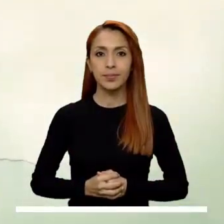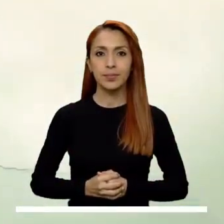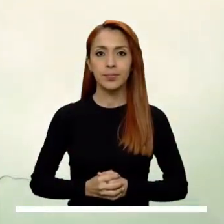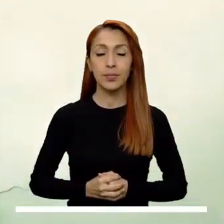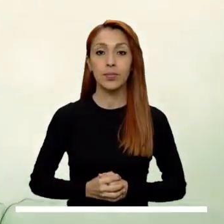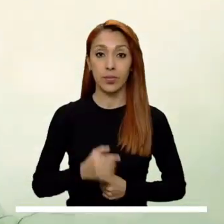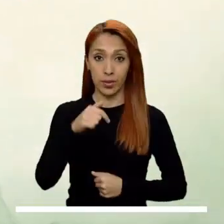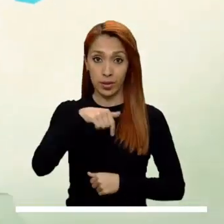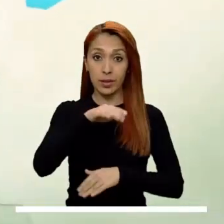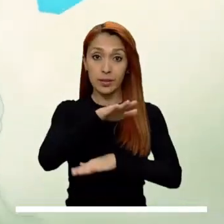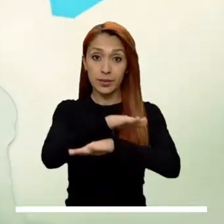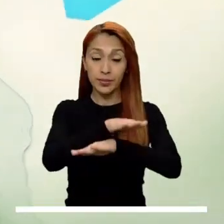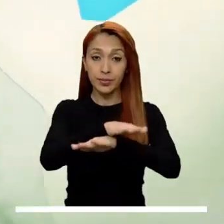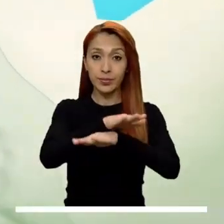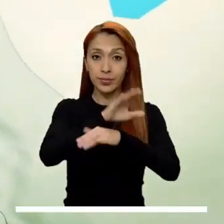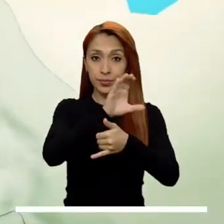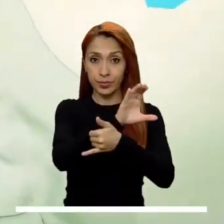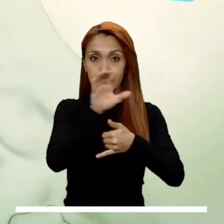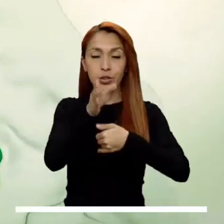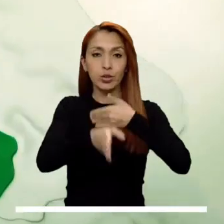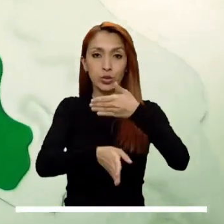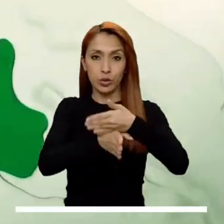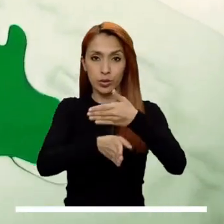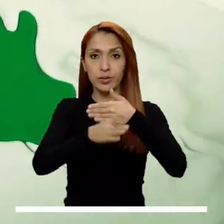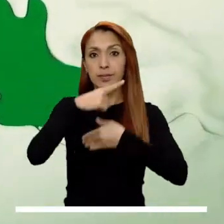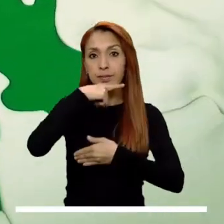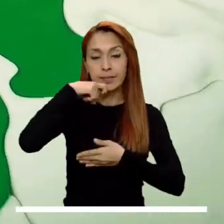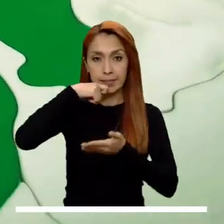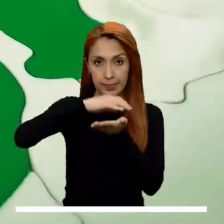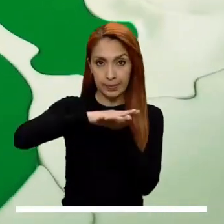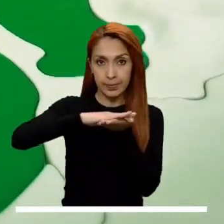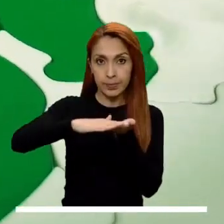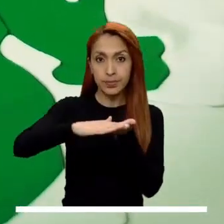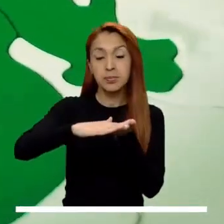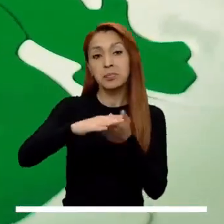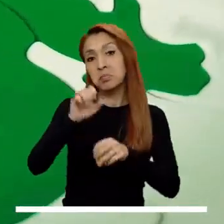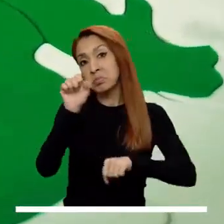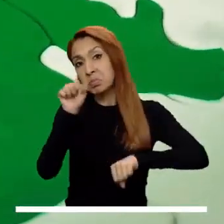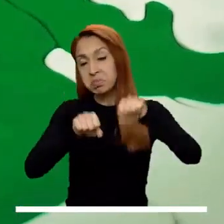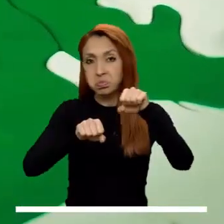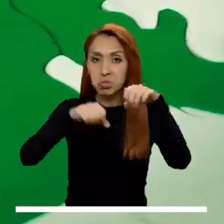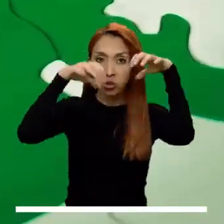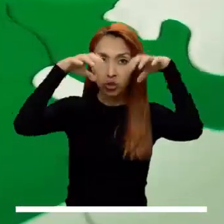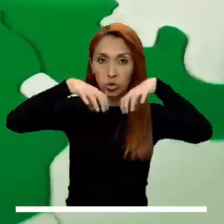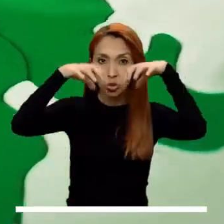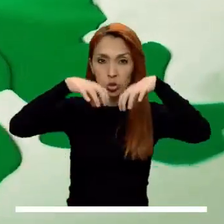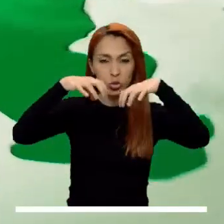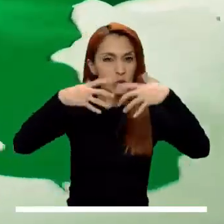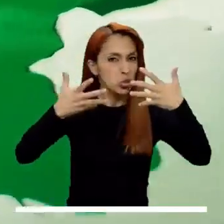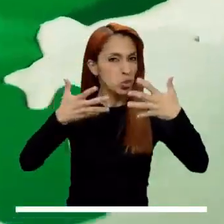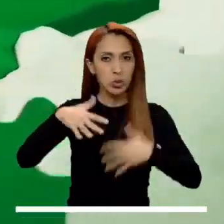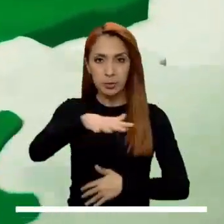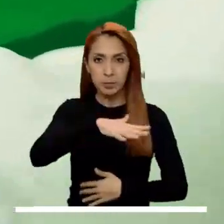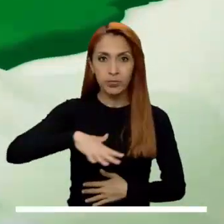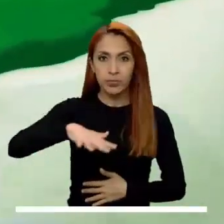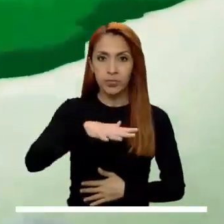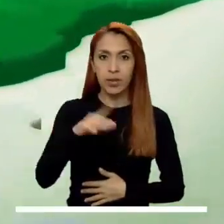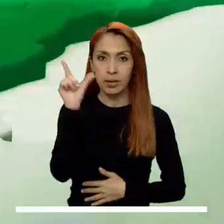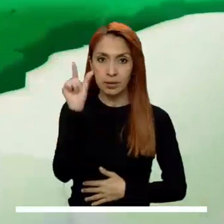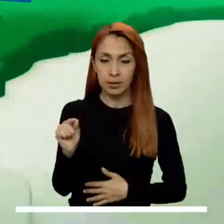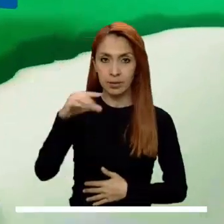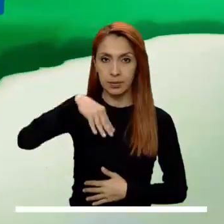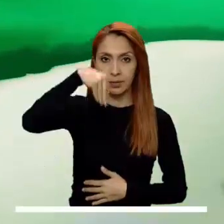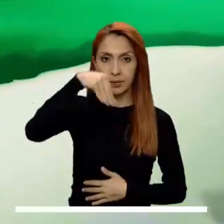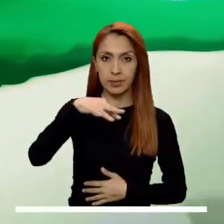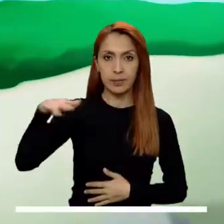caribeña promete continuidad en las condiciones secas, aunque no se descartan lluvias de carácter ligero en Cesar